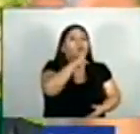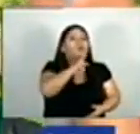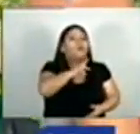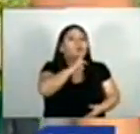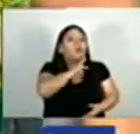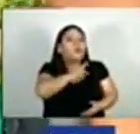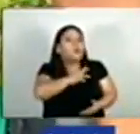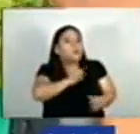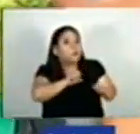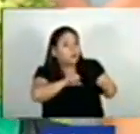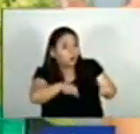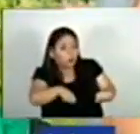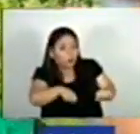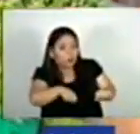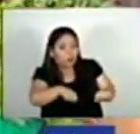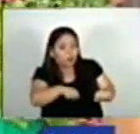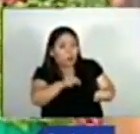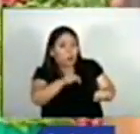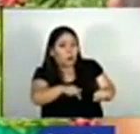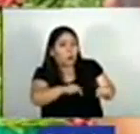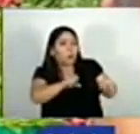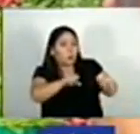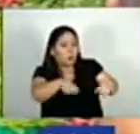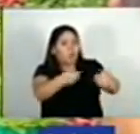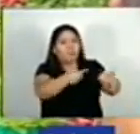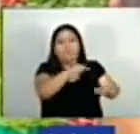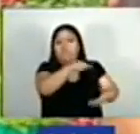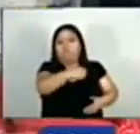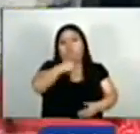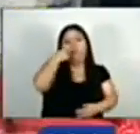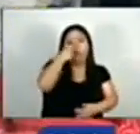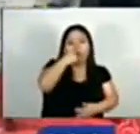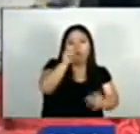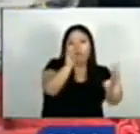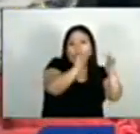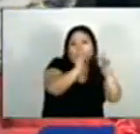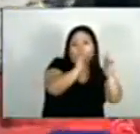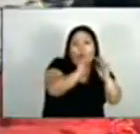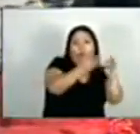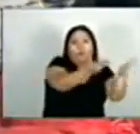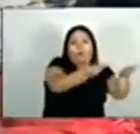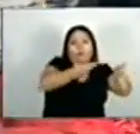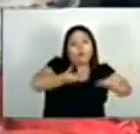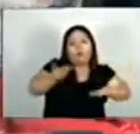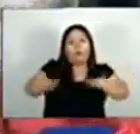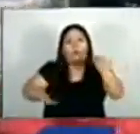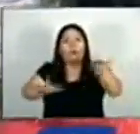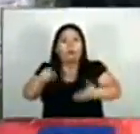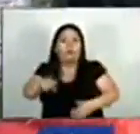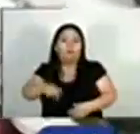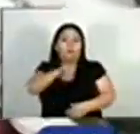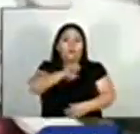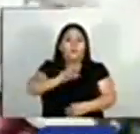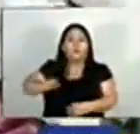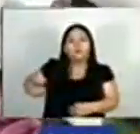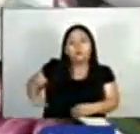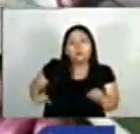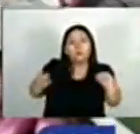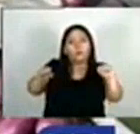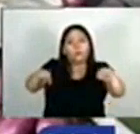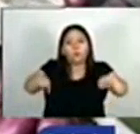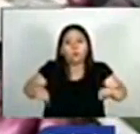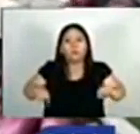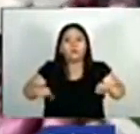en el cual podría en este caso ser importante para lograr un buen abastecimiento del mercado nacional y esto permita